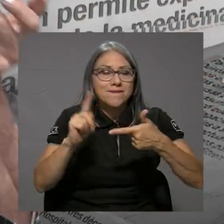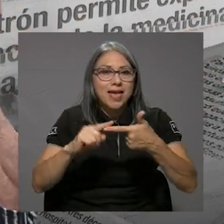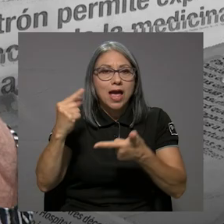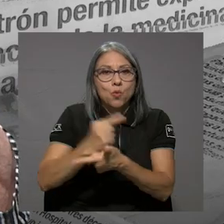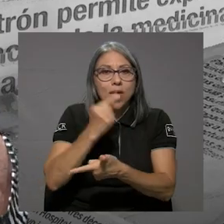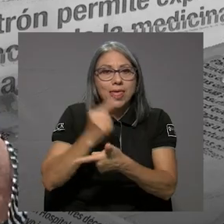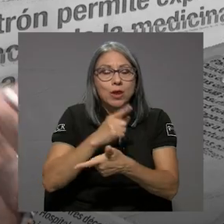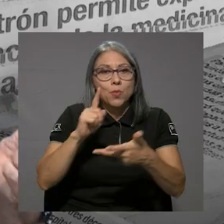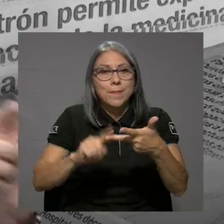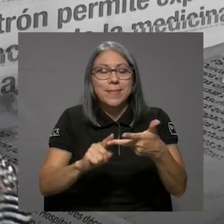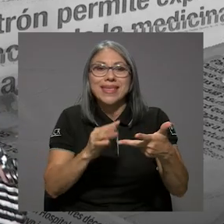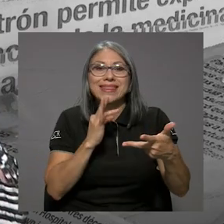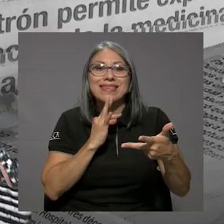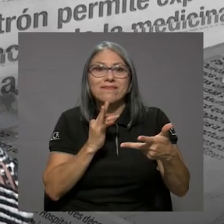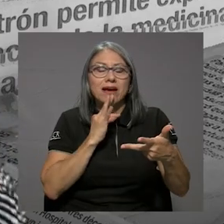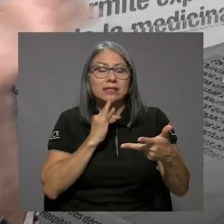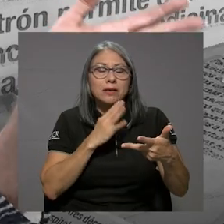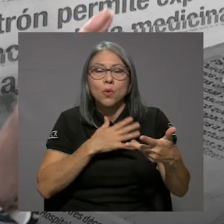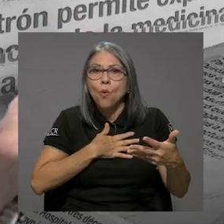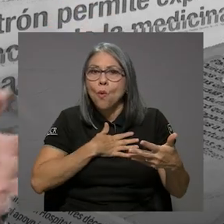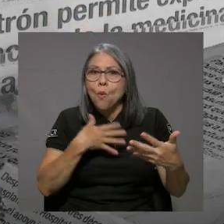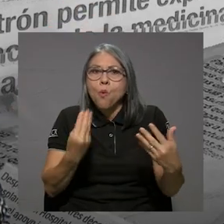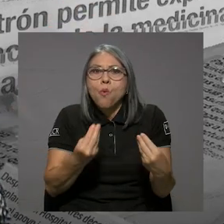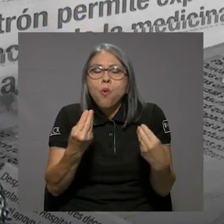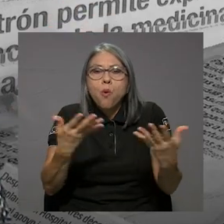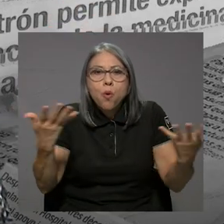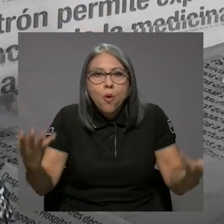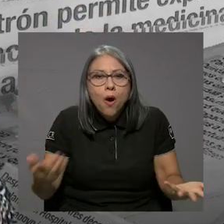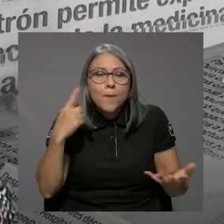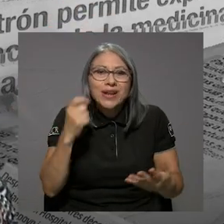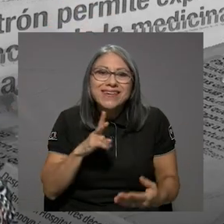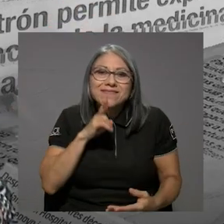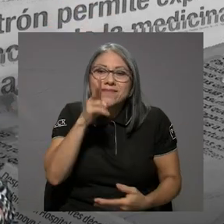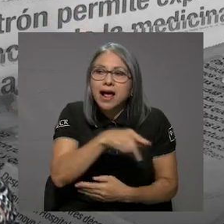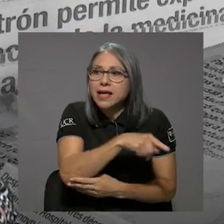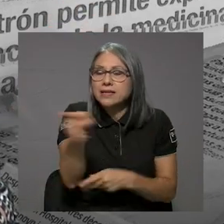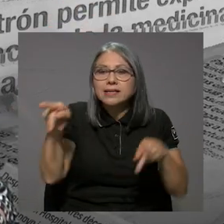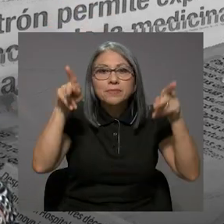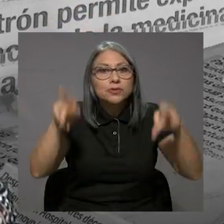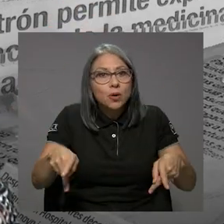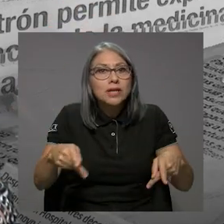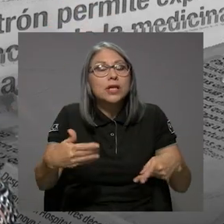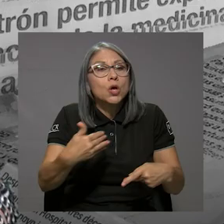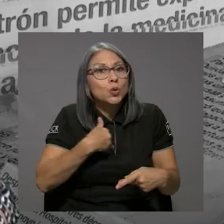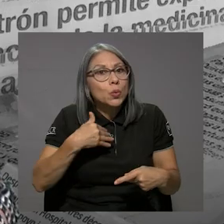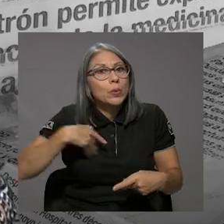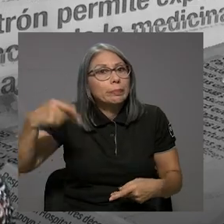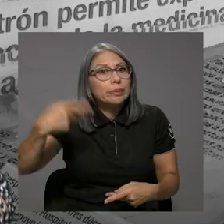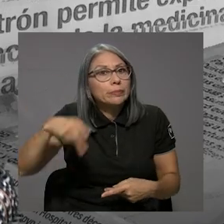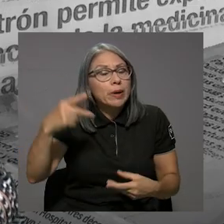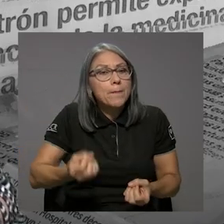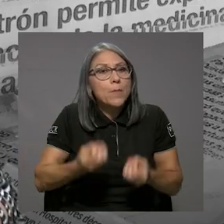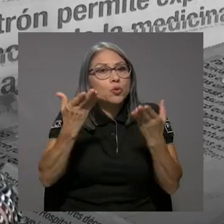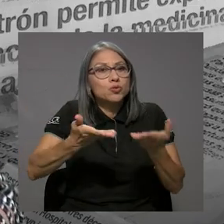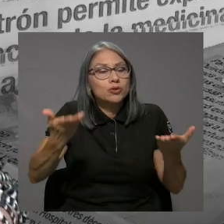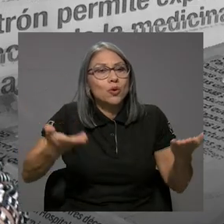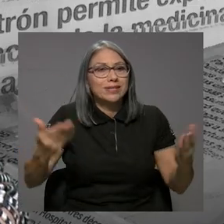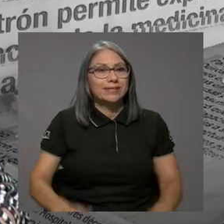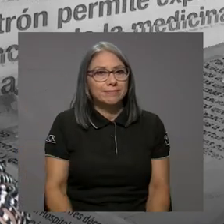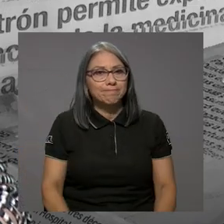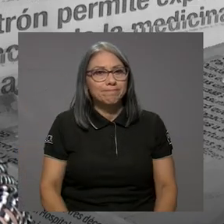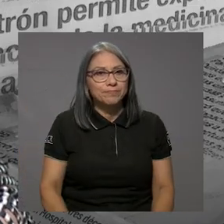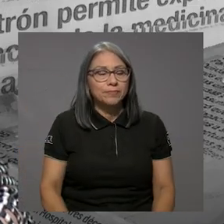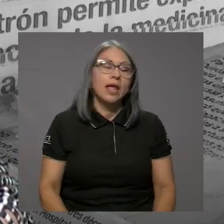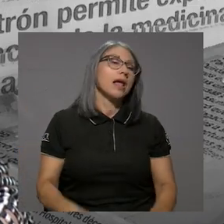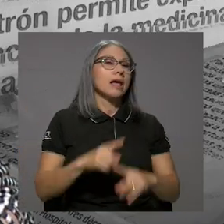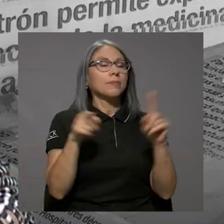Guadalupe y Tibás, no tiene nombre porque realmente estuvieron expuestos a miles de cosas. Así es.